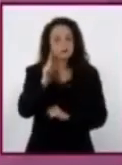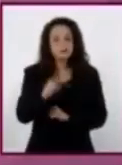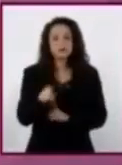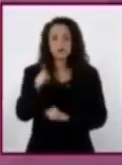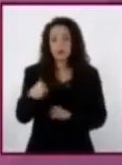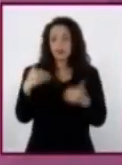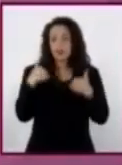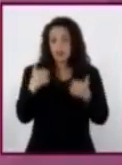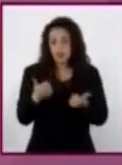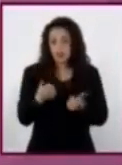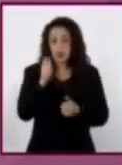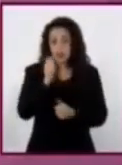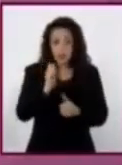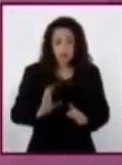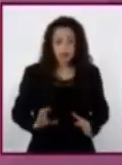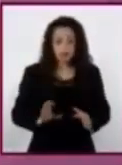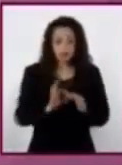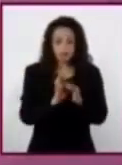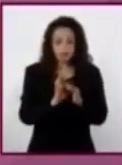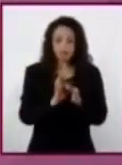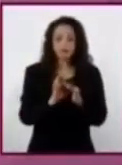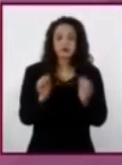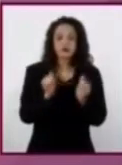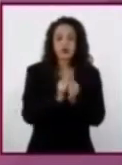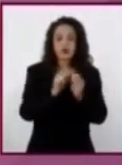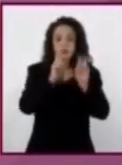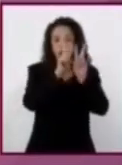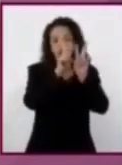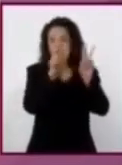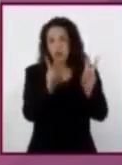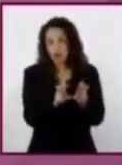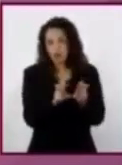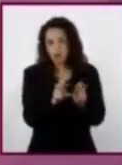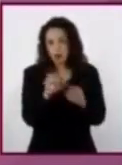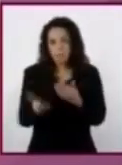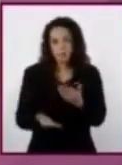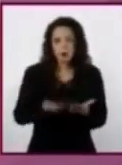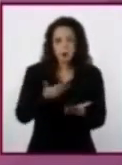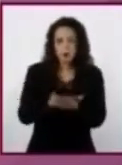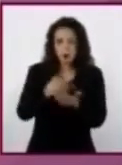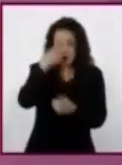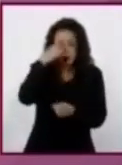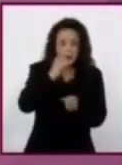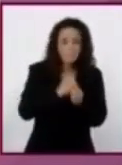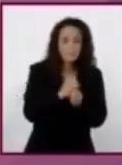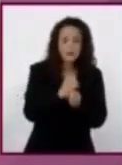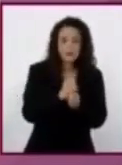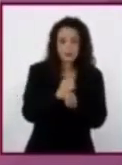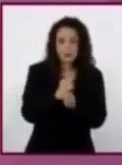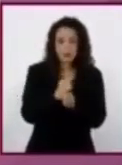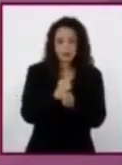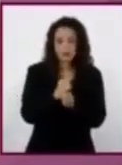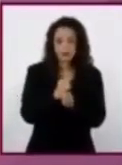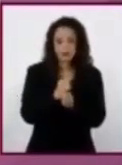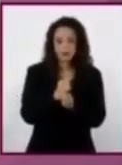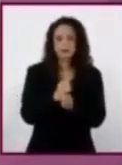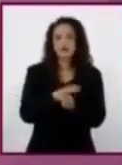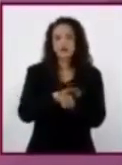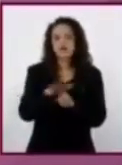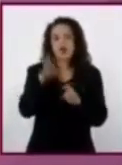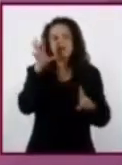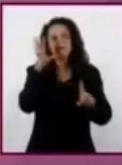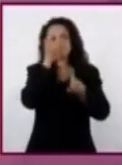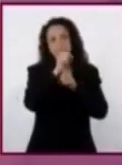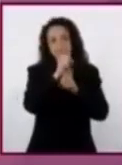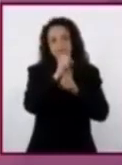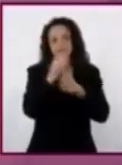coincidan en primera instancia con el tema que se proponen investigar, así como los objetivos y